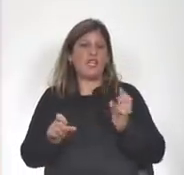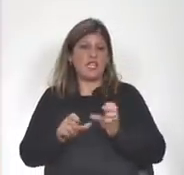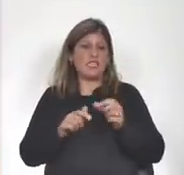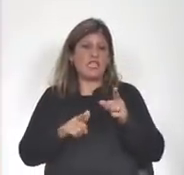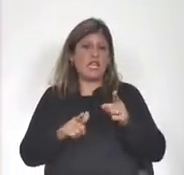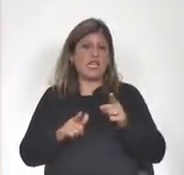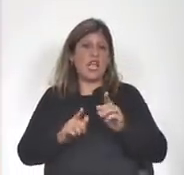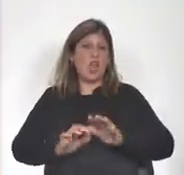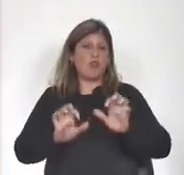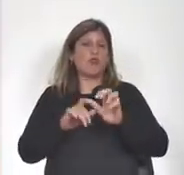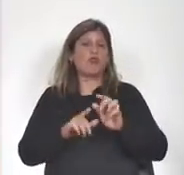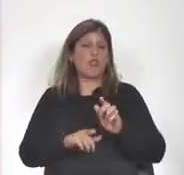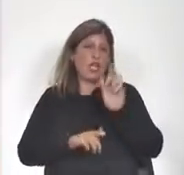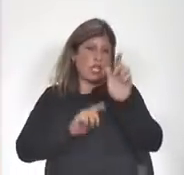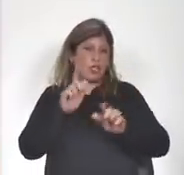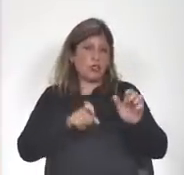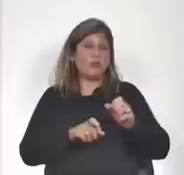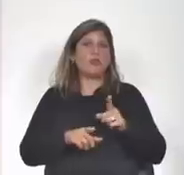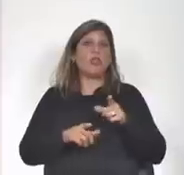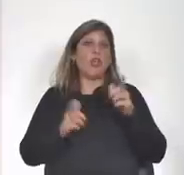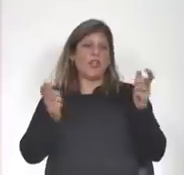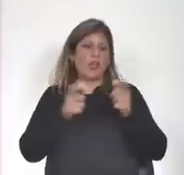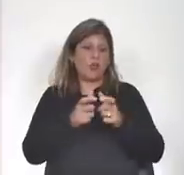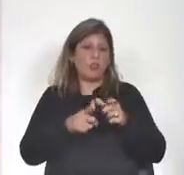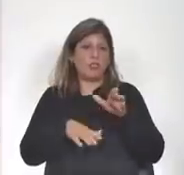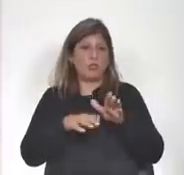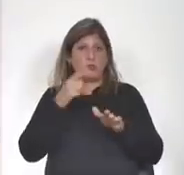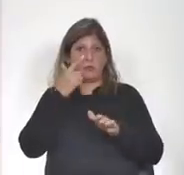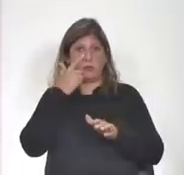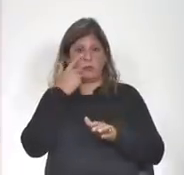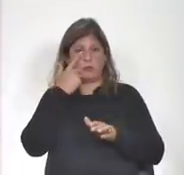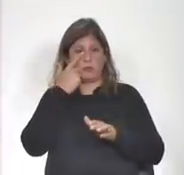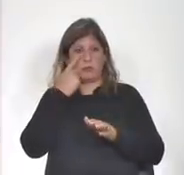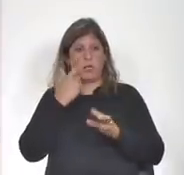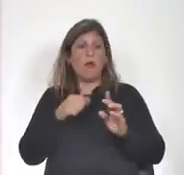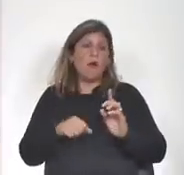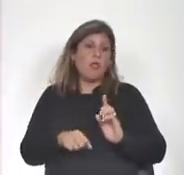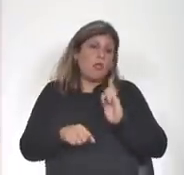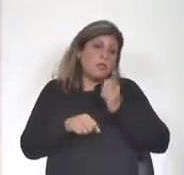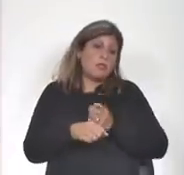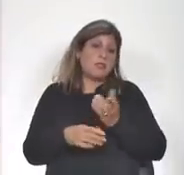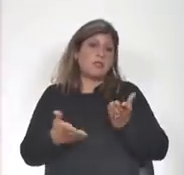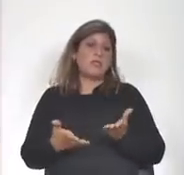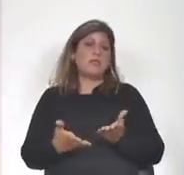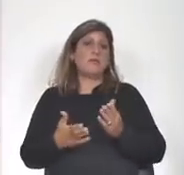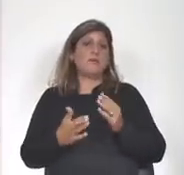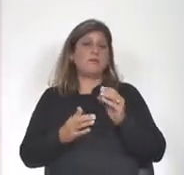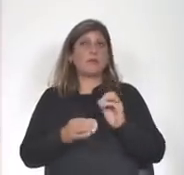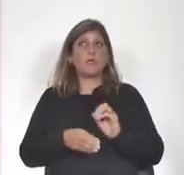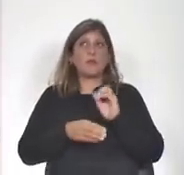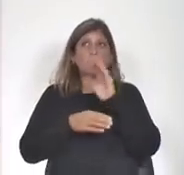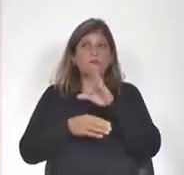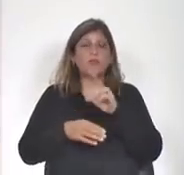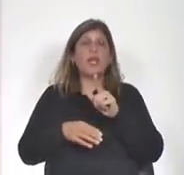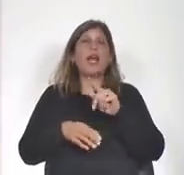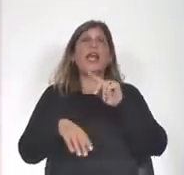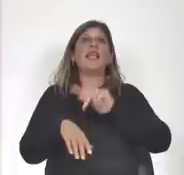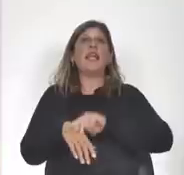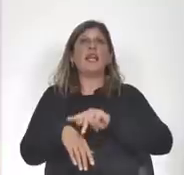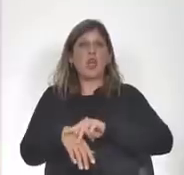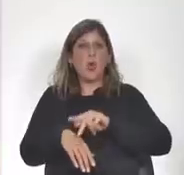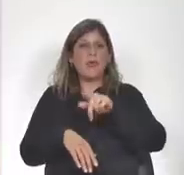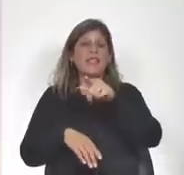comap tanto ámbito colectivo resuelve elevarle la recomendación